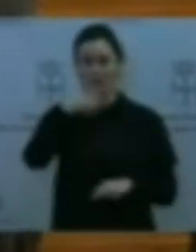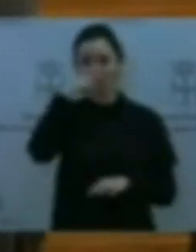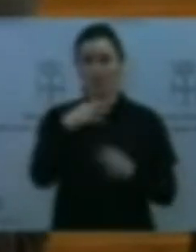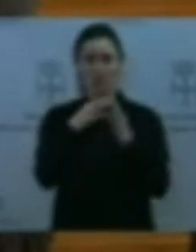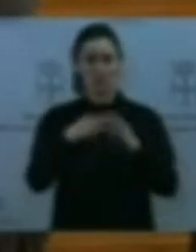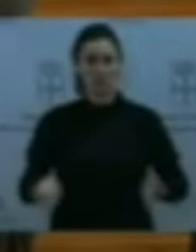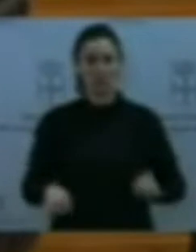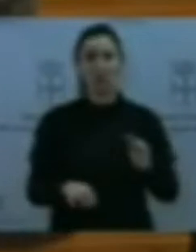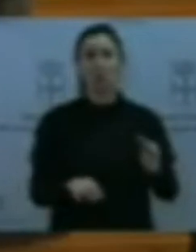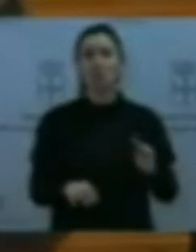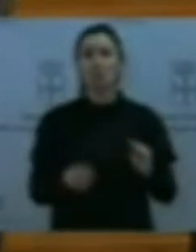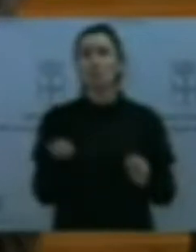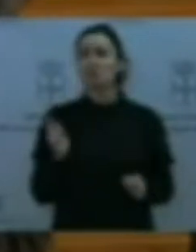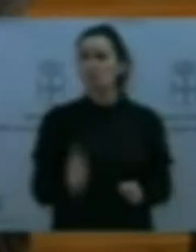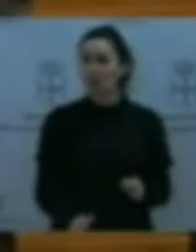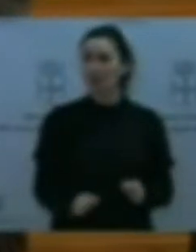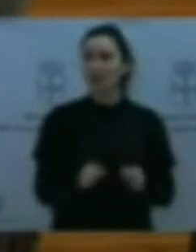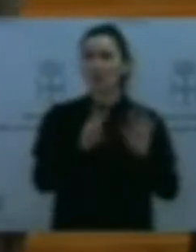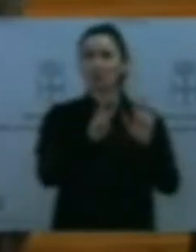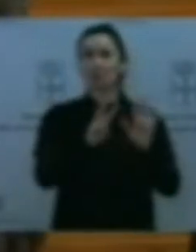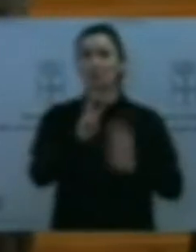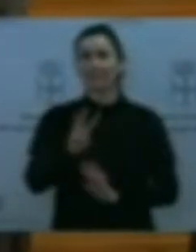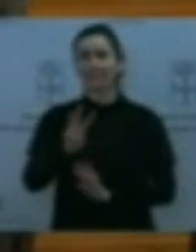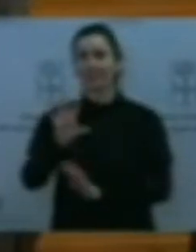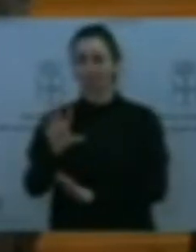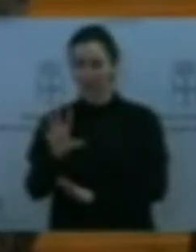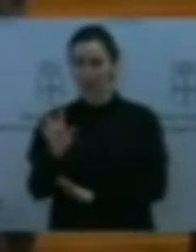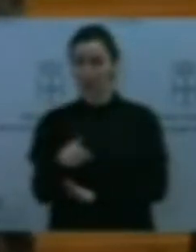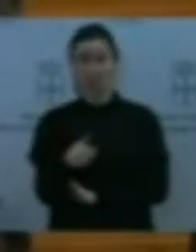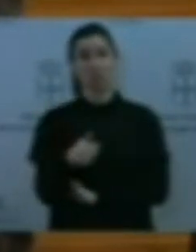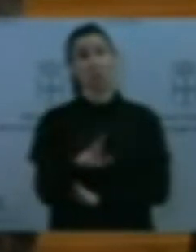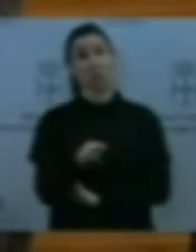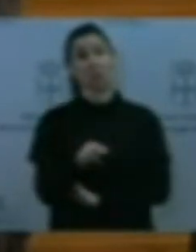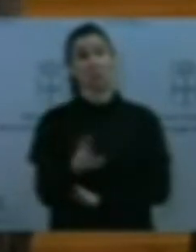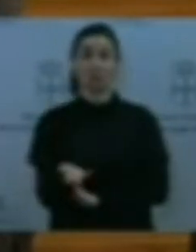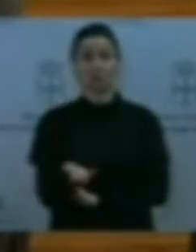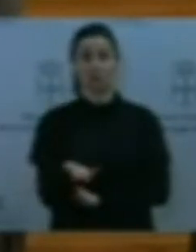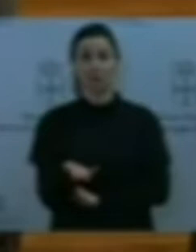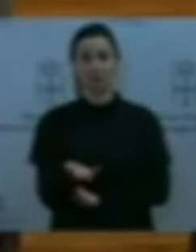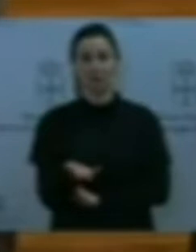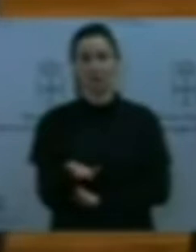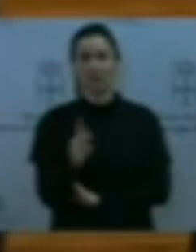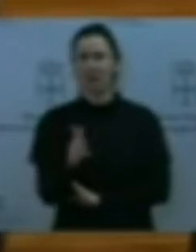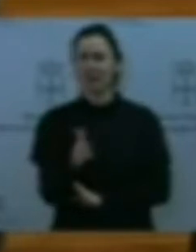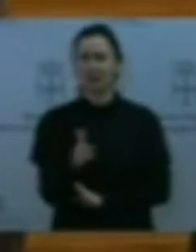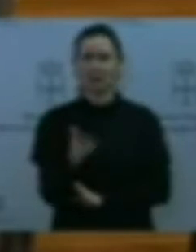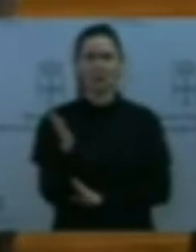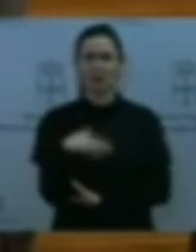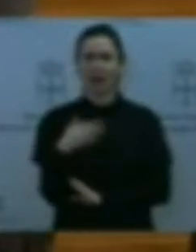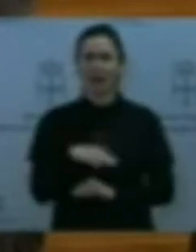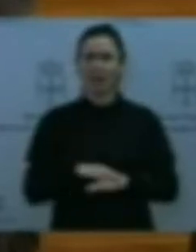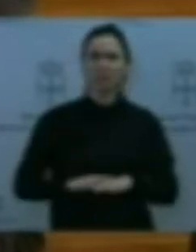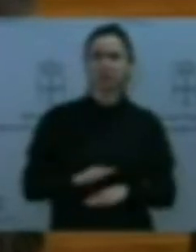euros al mes, una barbaridad, como todos sabemos, ya no tiene derecho a las ayudas a los libros de texto. ¿Eso es